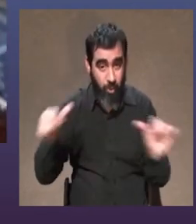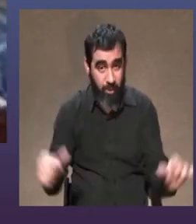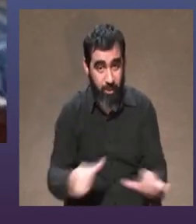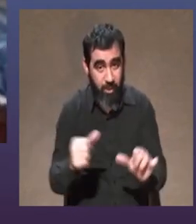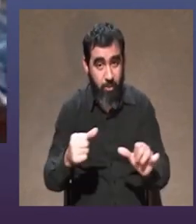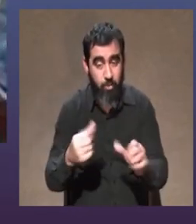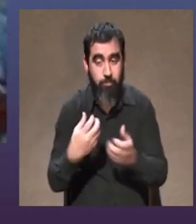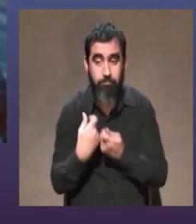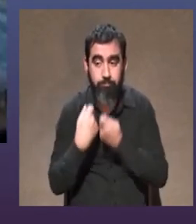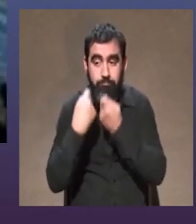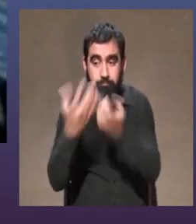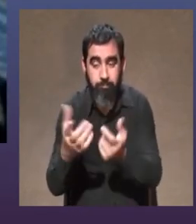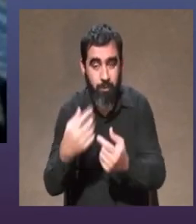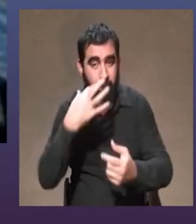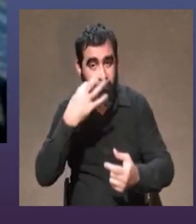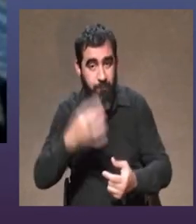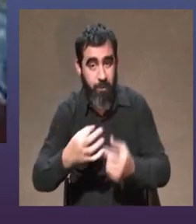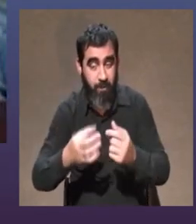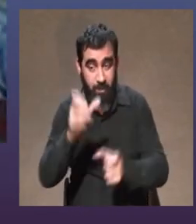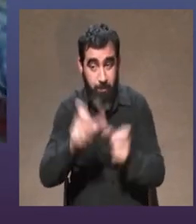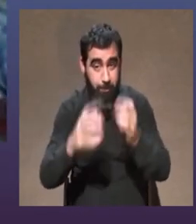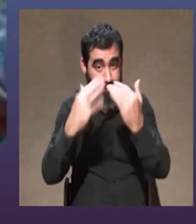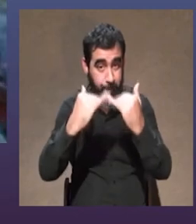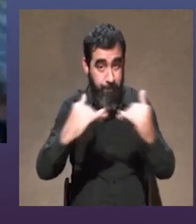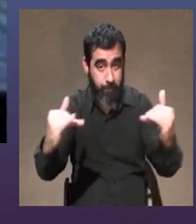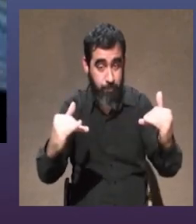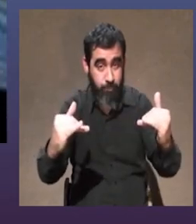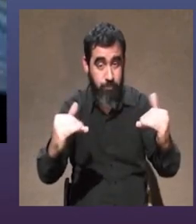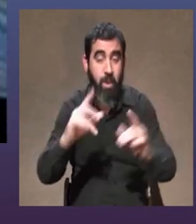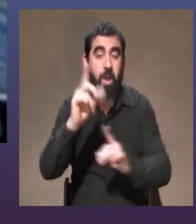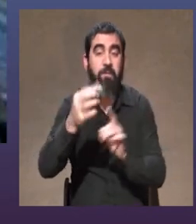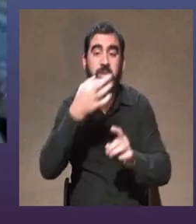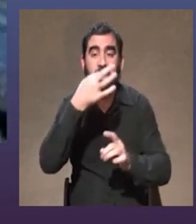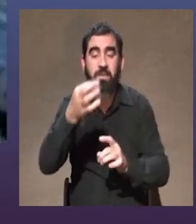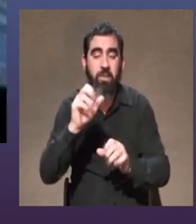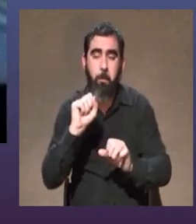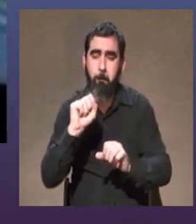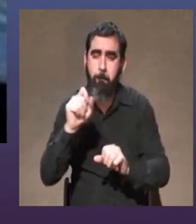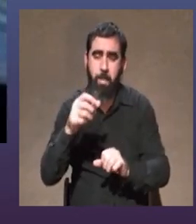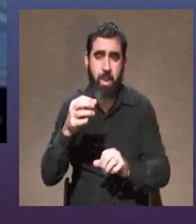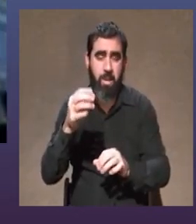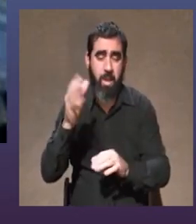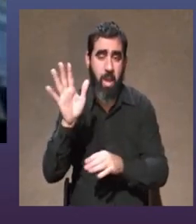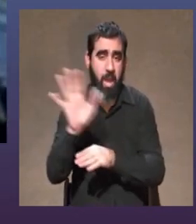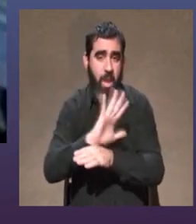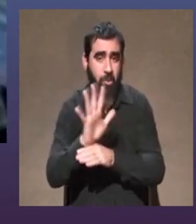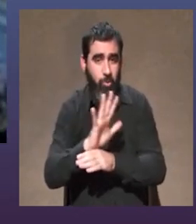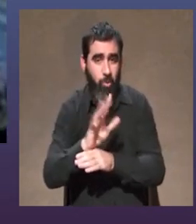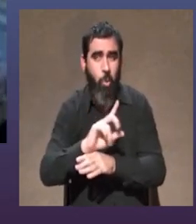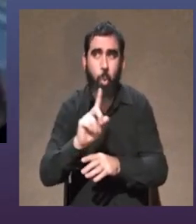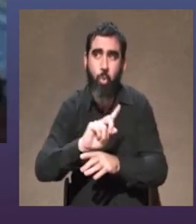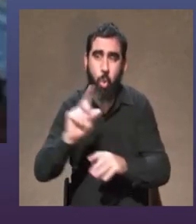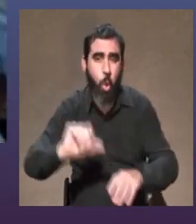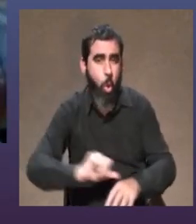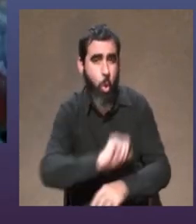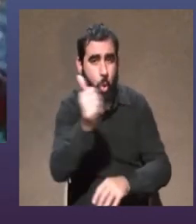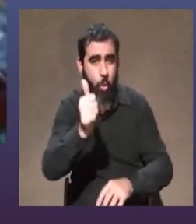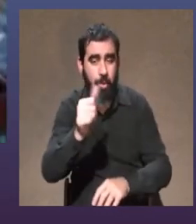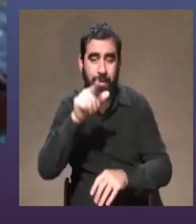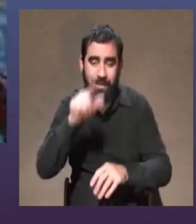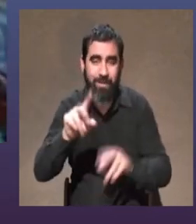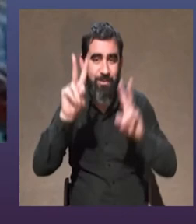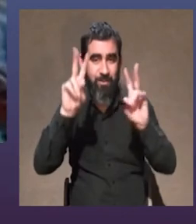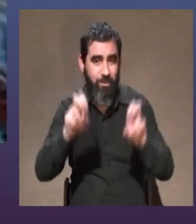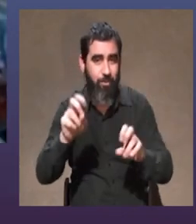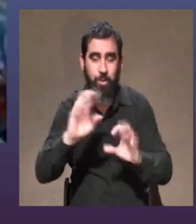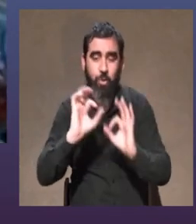que hace se transmite lo que se quiere dar es decir cuando a veces se habla de una mala actuación o algo que no se logró creo que tiene que ver